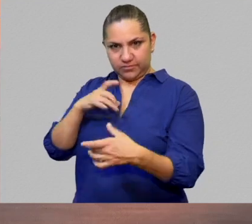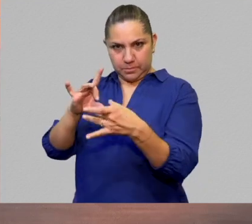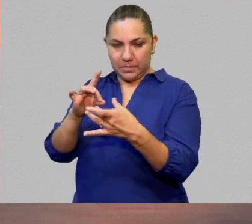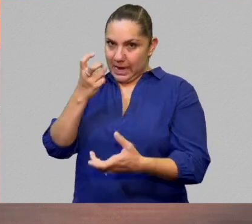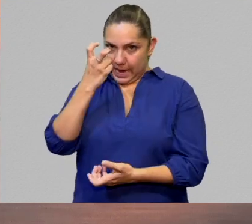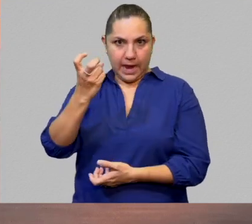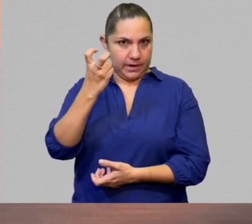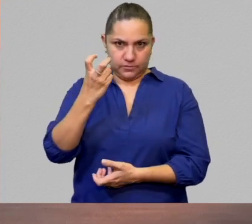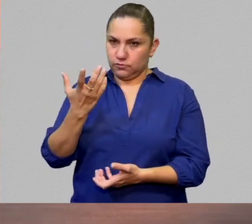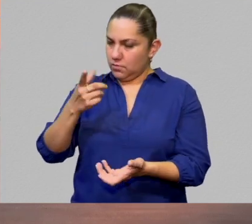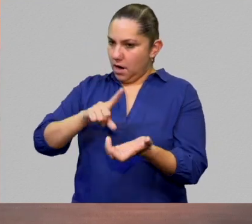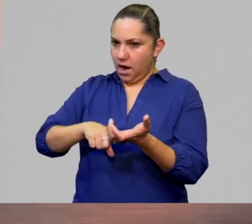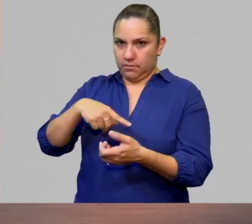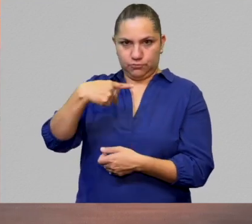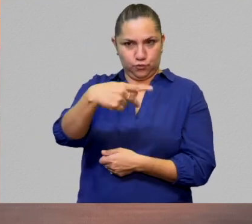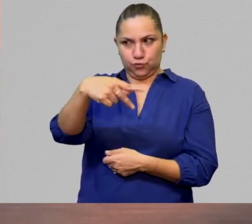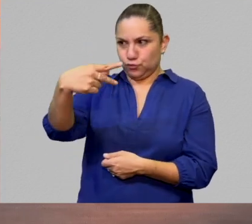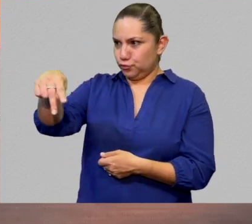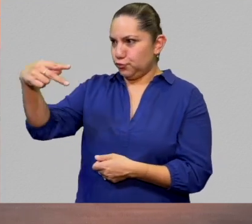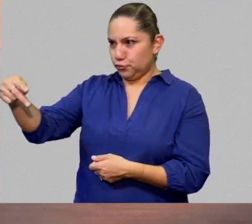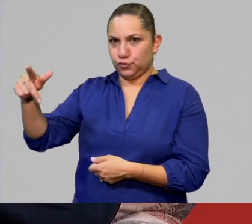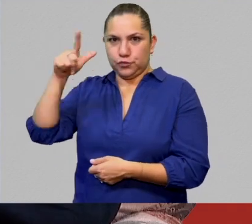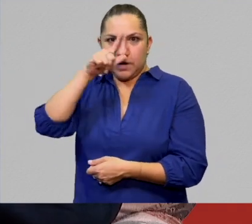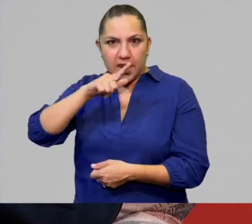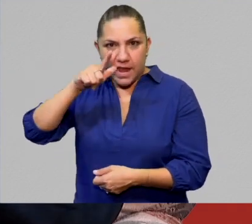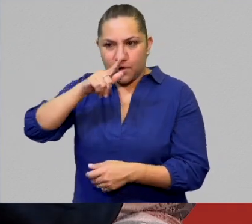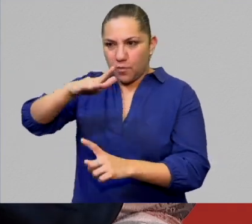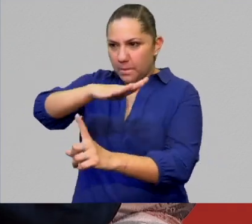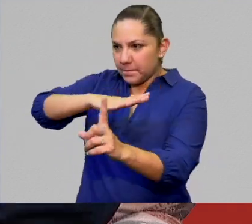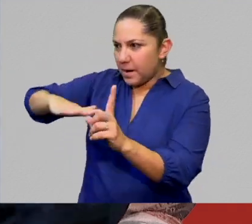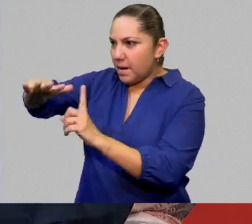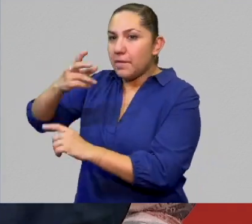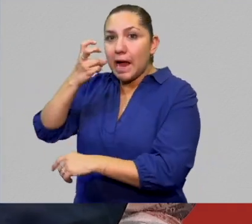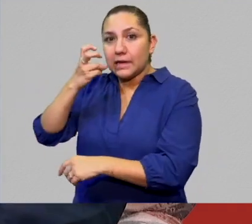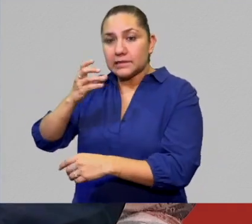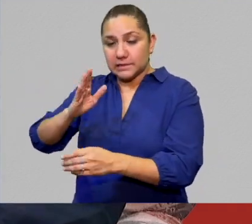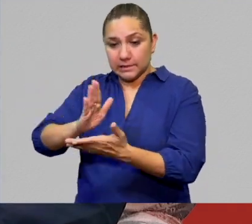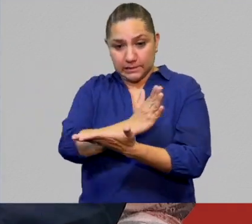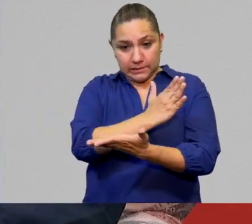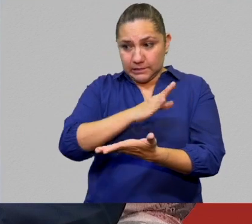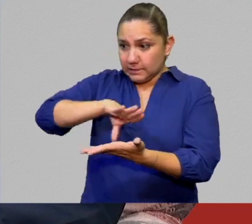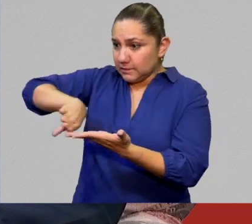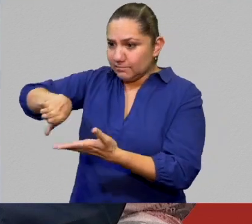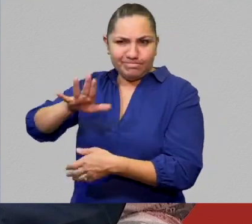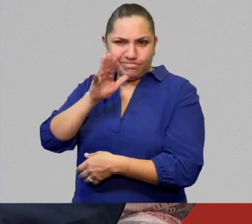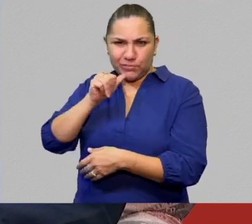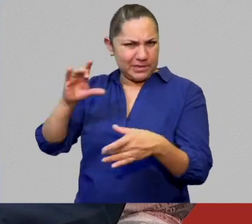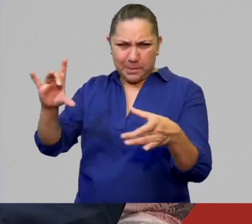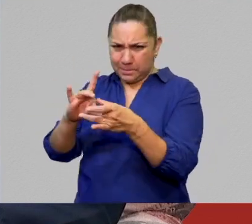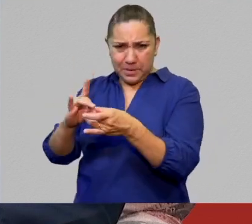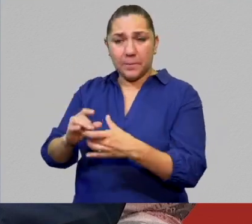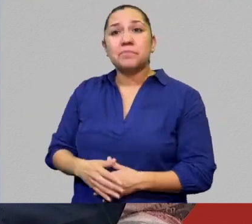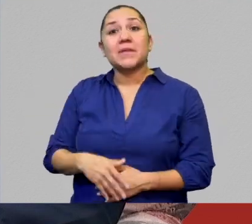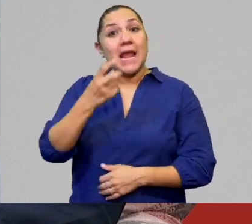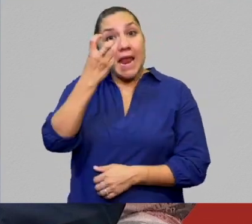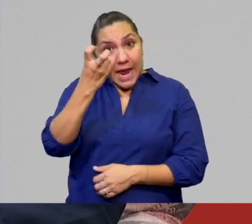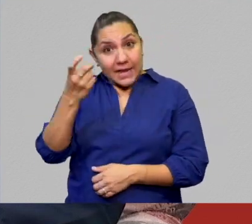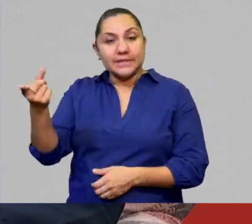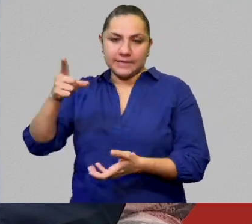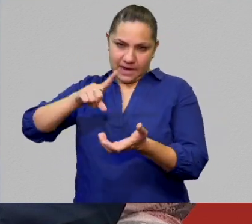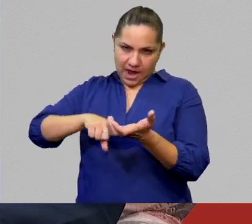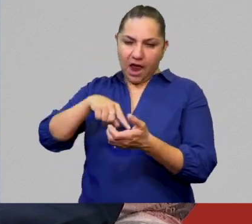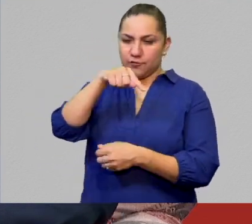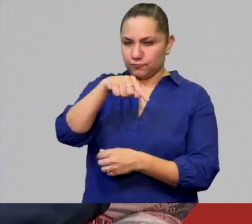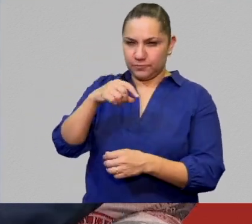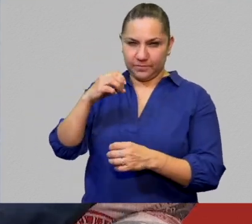en las lenguas originarias, que es indisoluble. Y en este aspecto, el Festival de Poesía de las Lenguas de América,